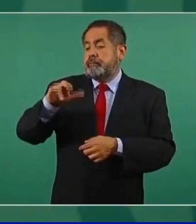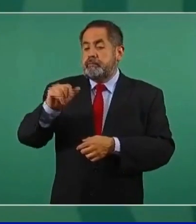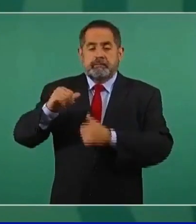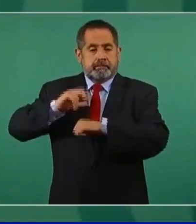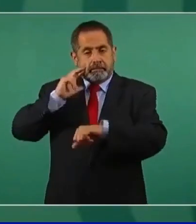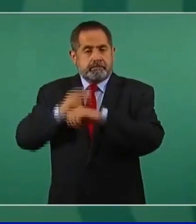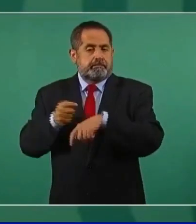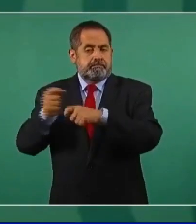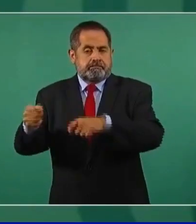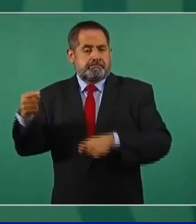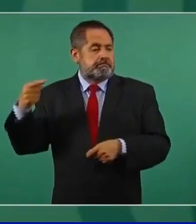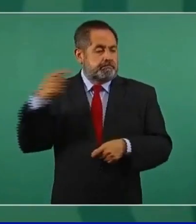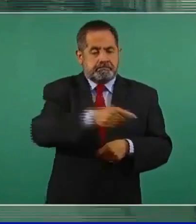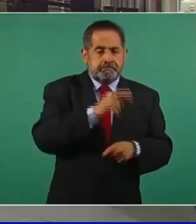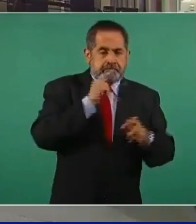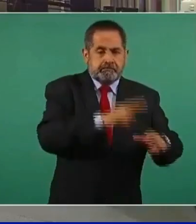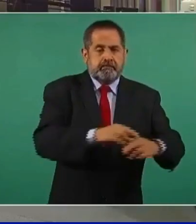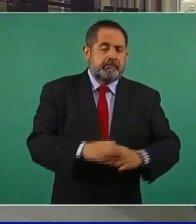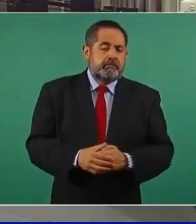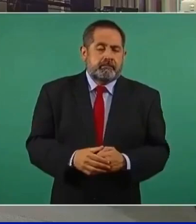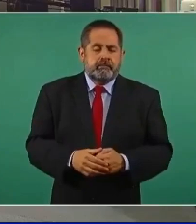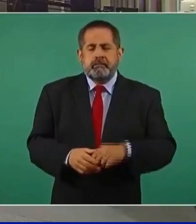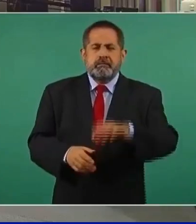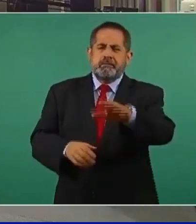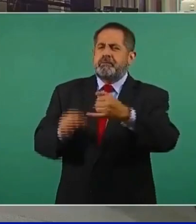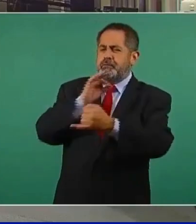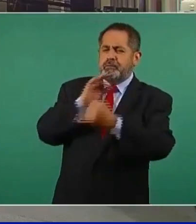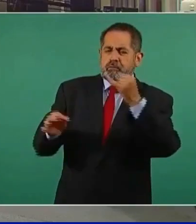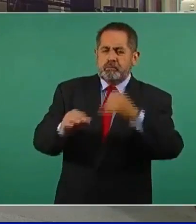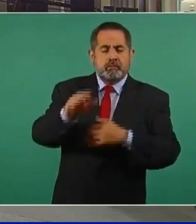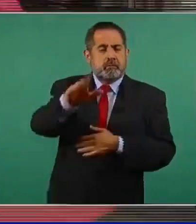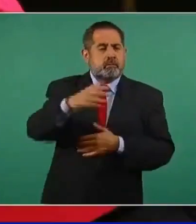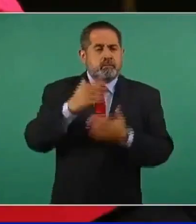encargada de responder a ello. Y por último, los residentes que no tienen CURP también van por…